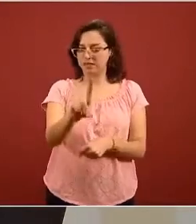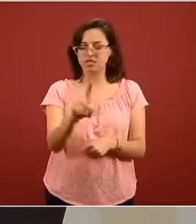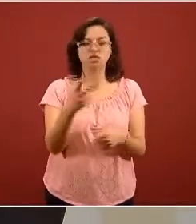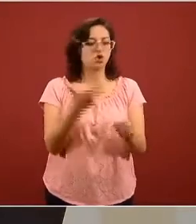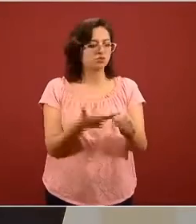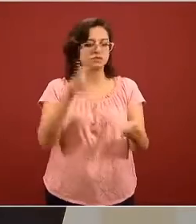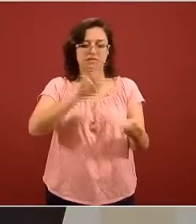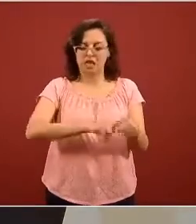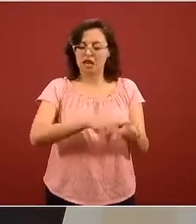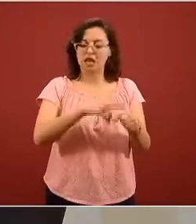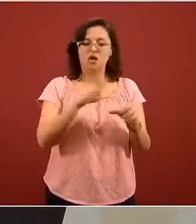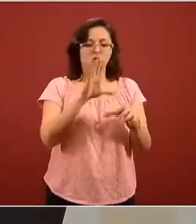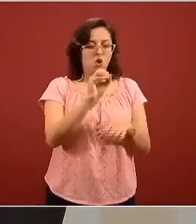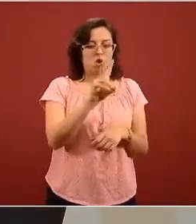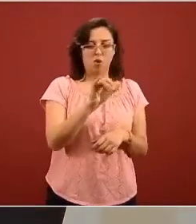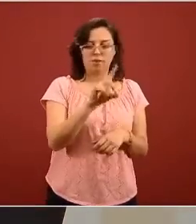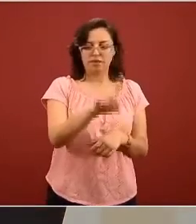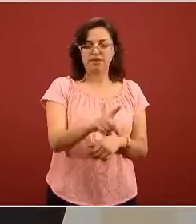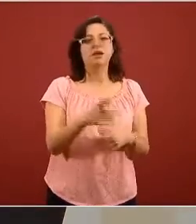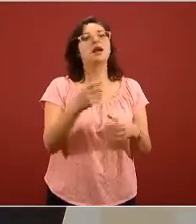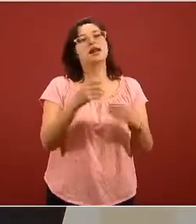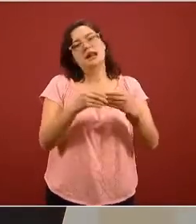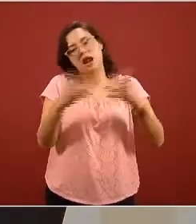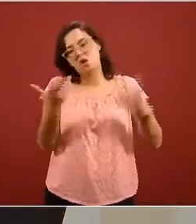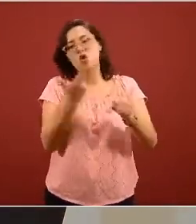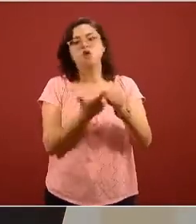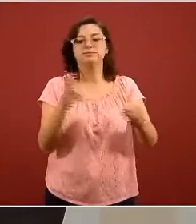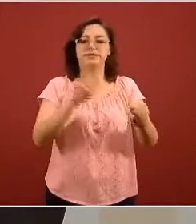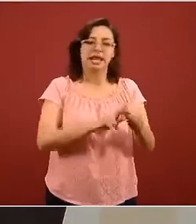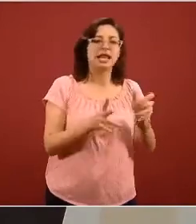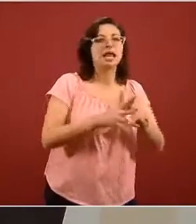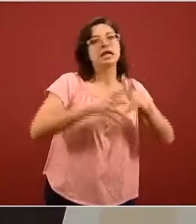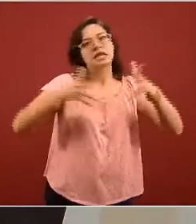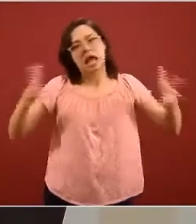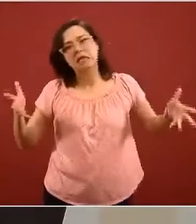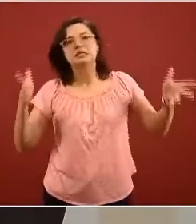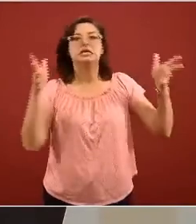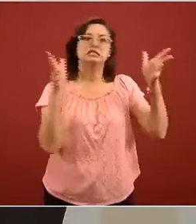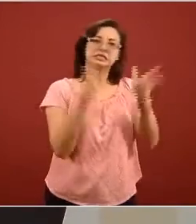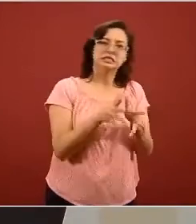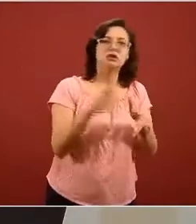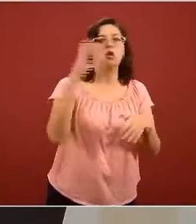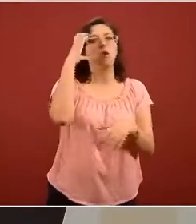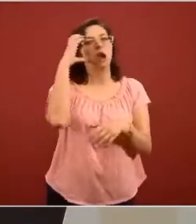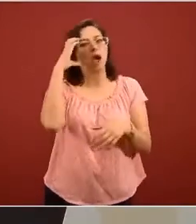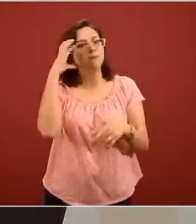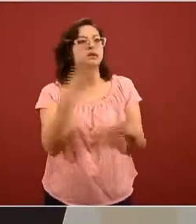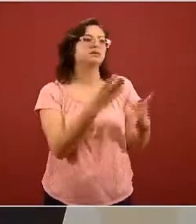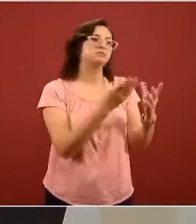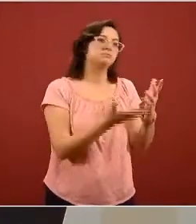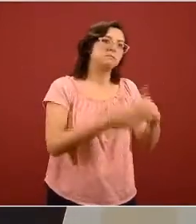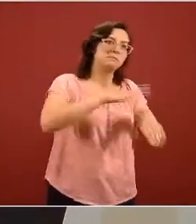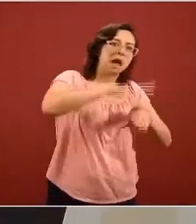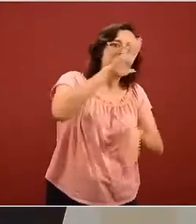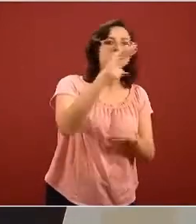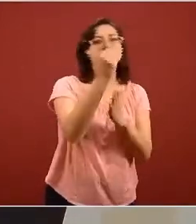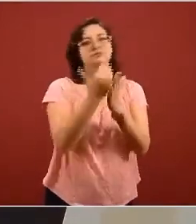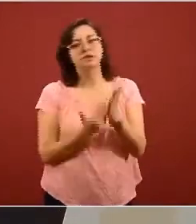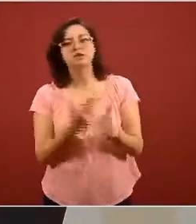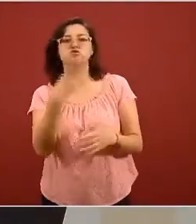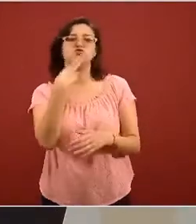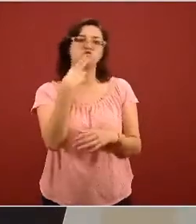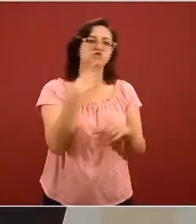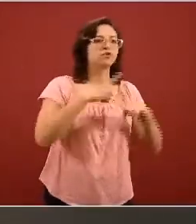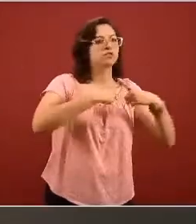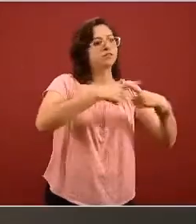genérico obviamente estamos hablando de tamaños diferentes número de camas diferentes capacidades diferentes y utilización diferente